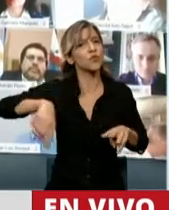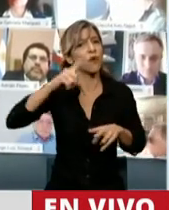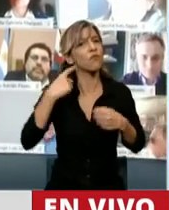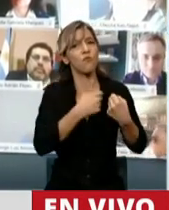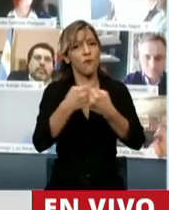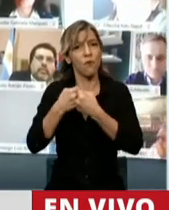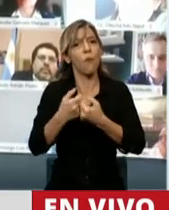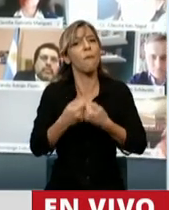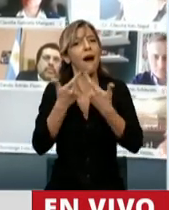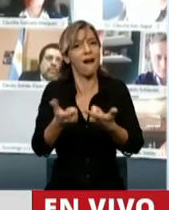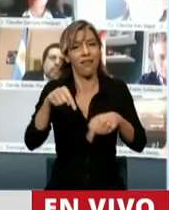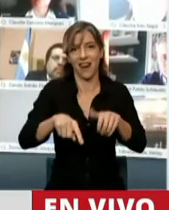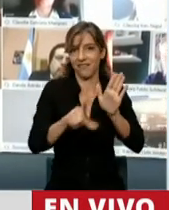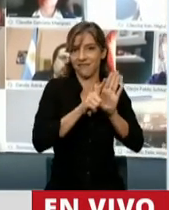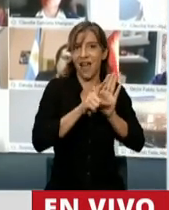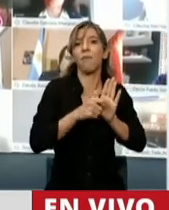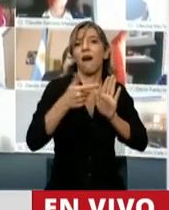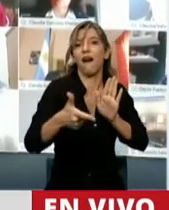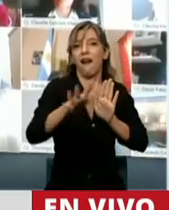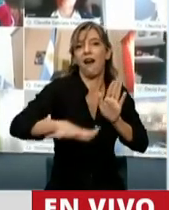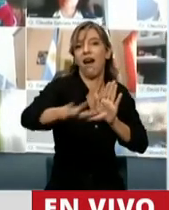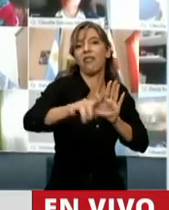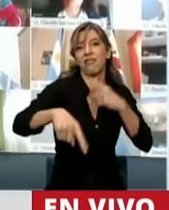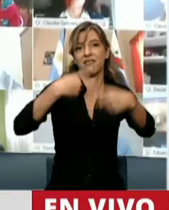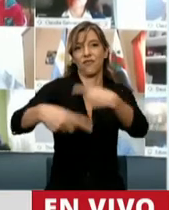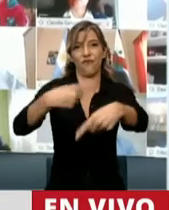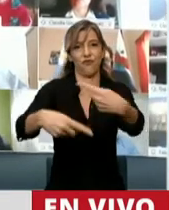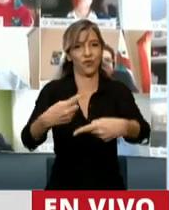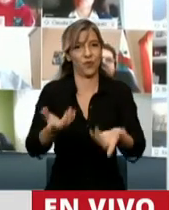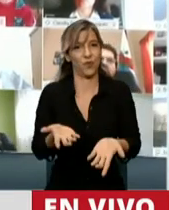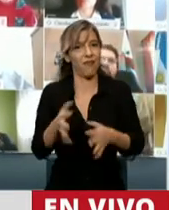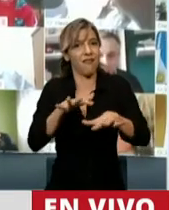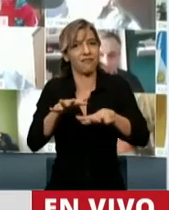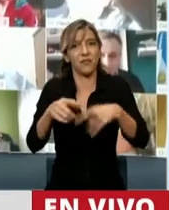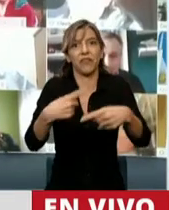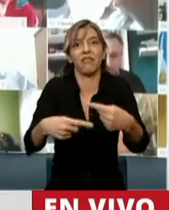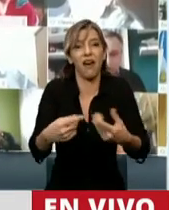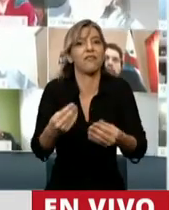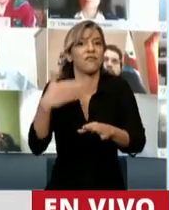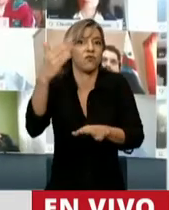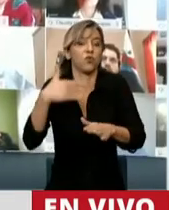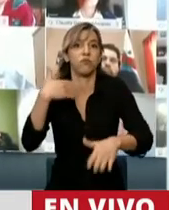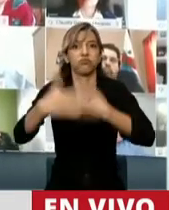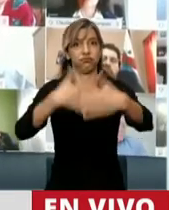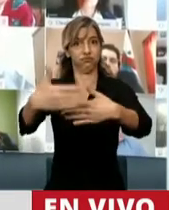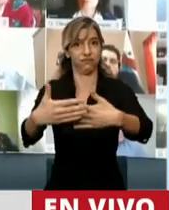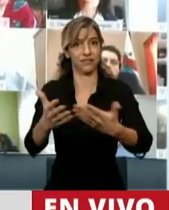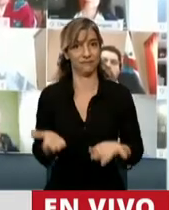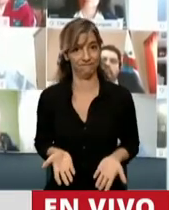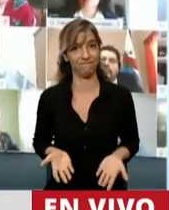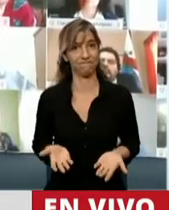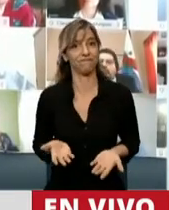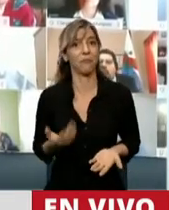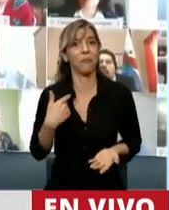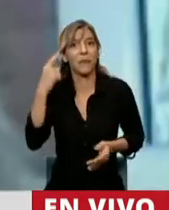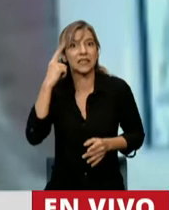jurídica de supervivencia y de continuidad en el ejercicio de las actividades para su posterior desarrollo y no para el camino de un